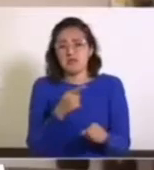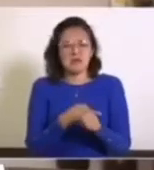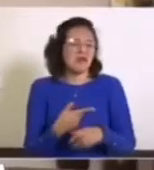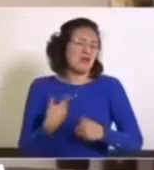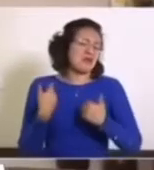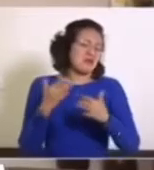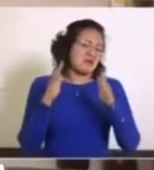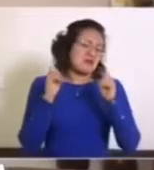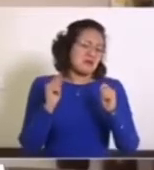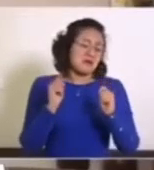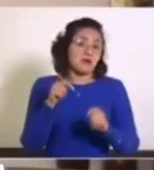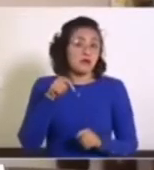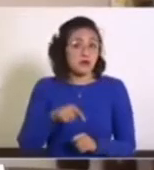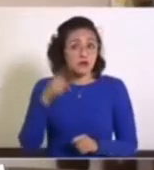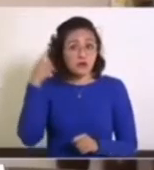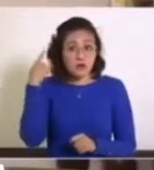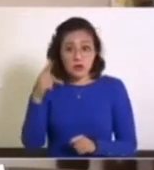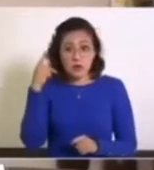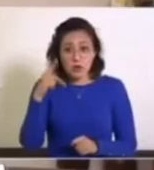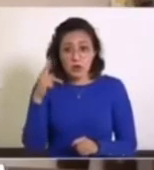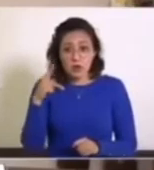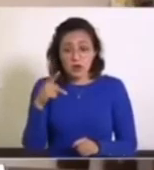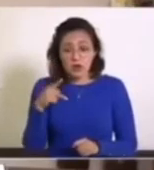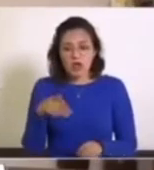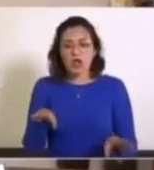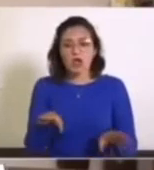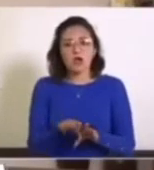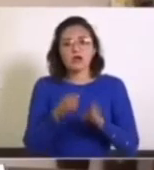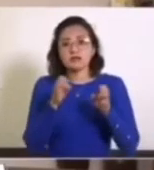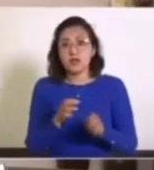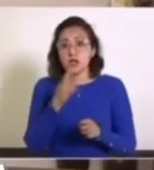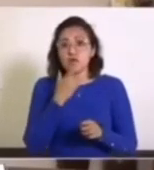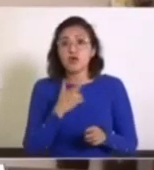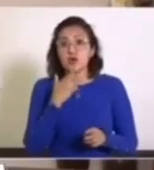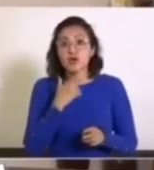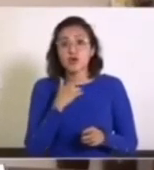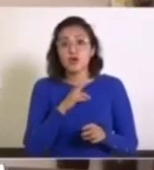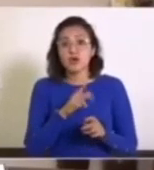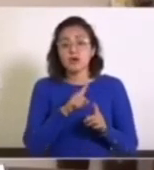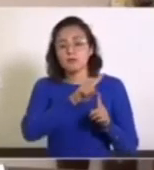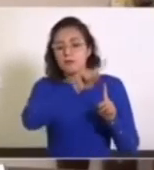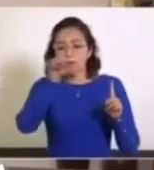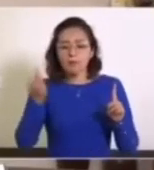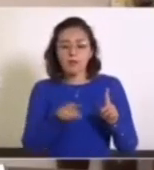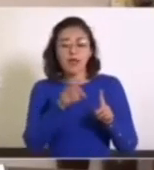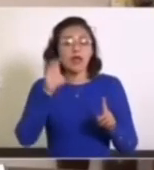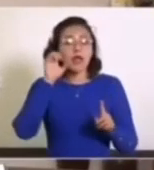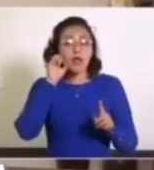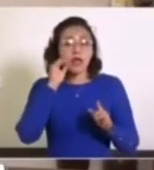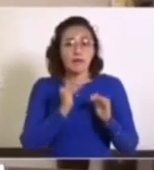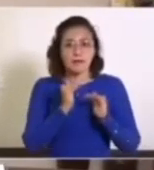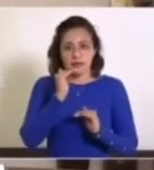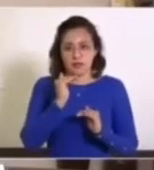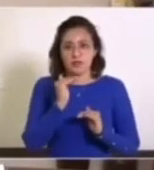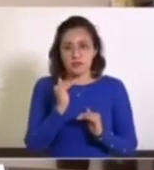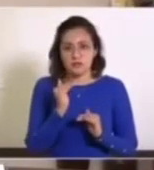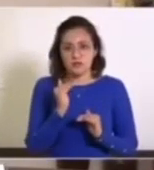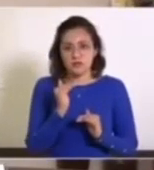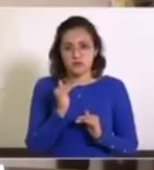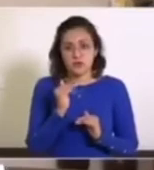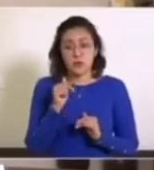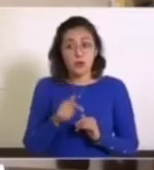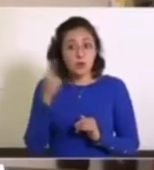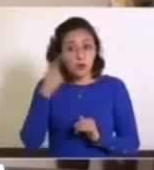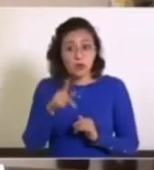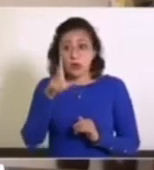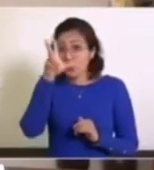Puebla pasó de estar en rojo a estar en naranja alto. Si Puebla